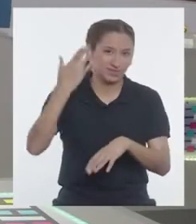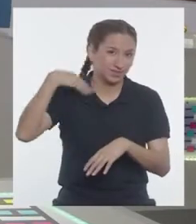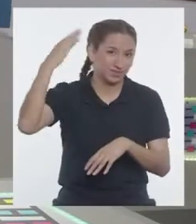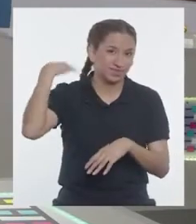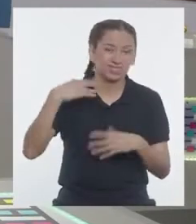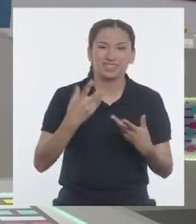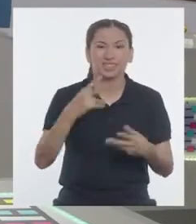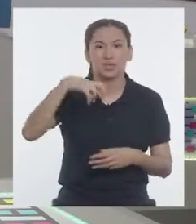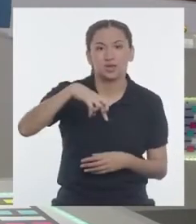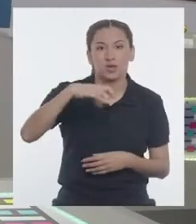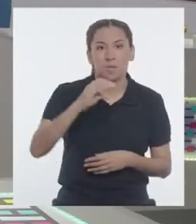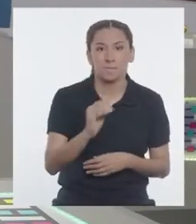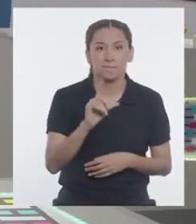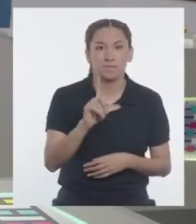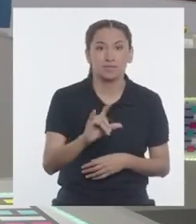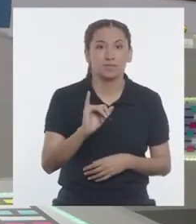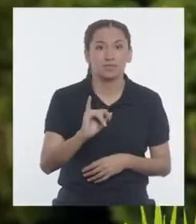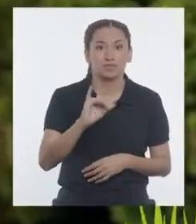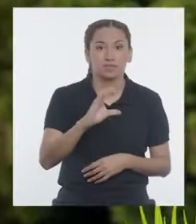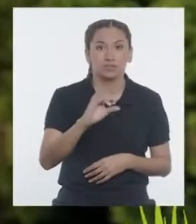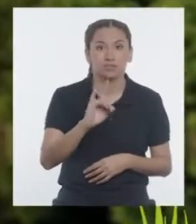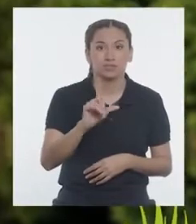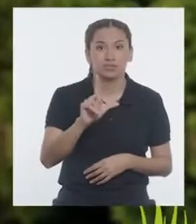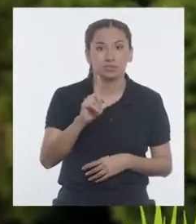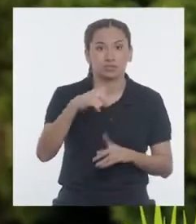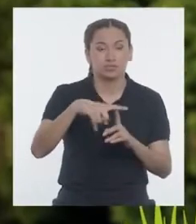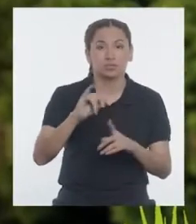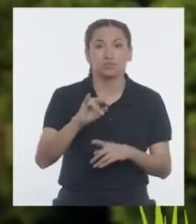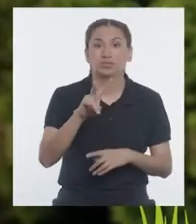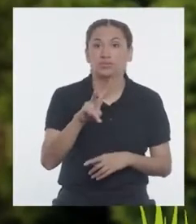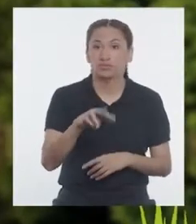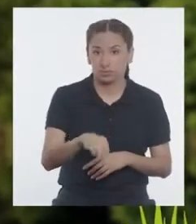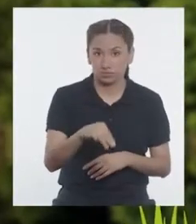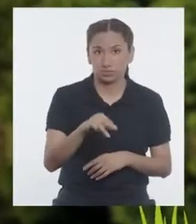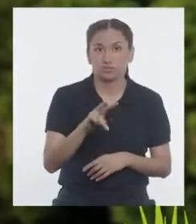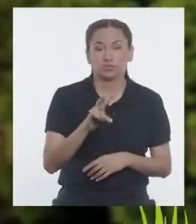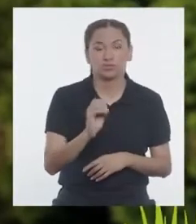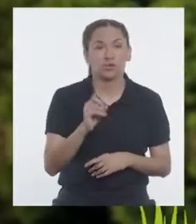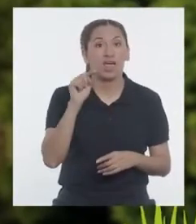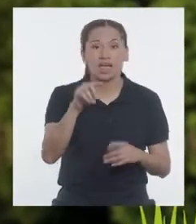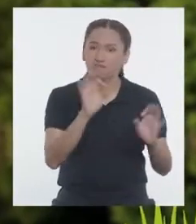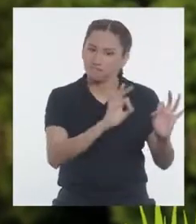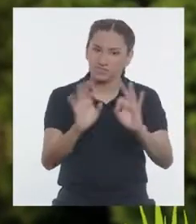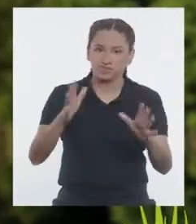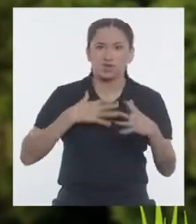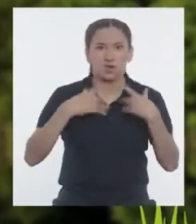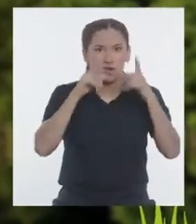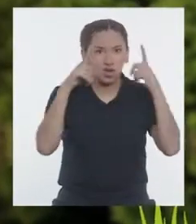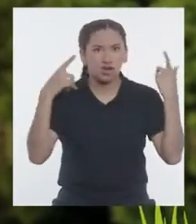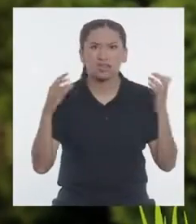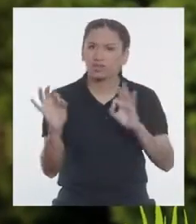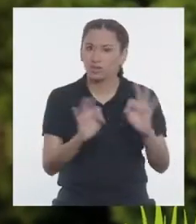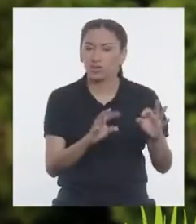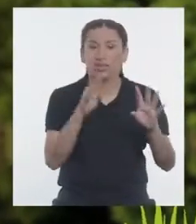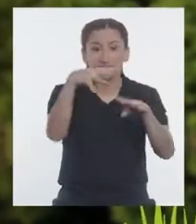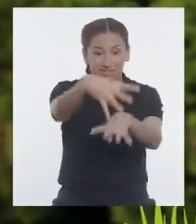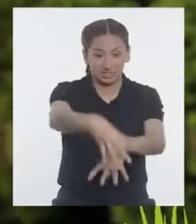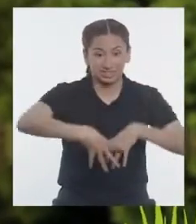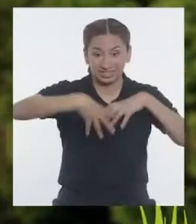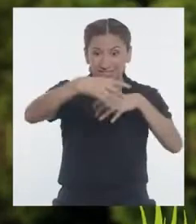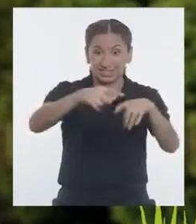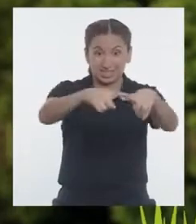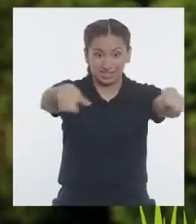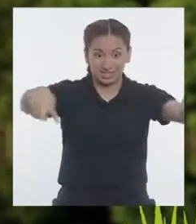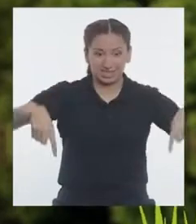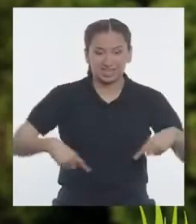policultivos. Eso también hacemos en mi comunidad de Loreto. En la chacra sembramos